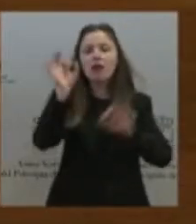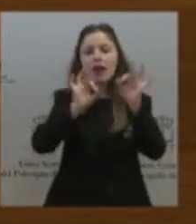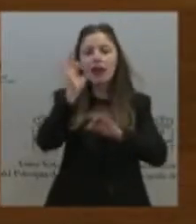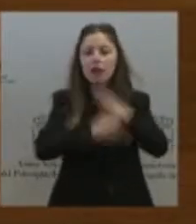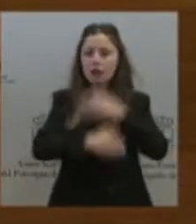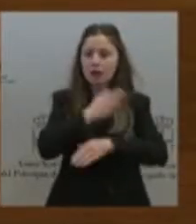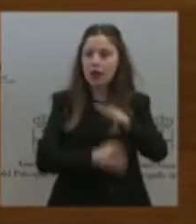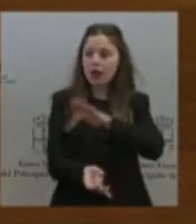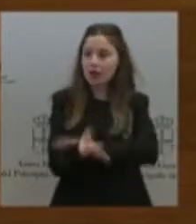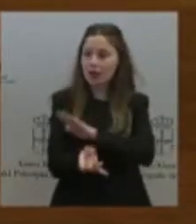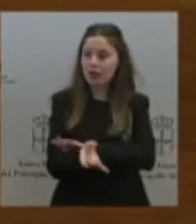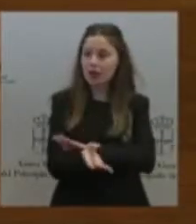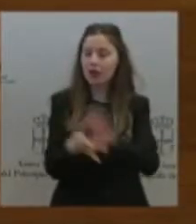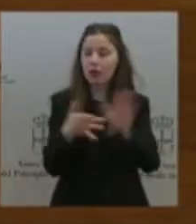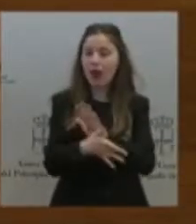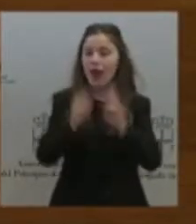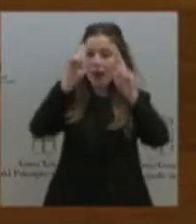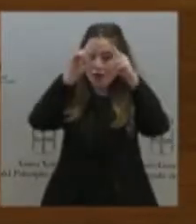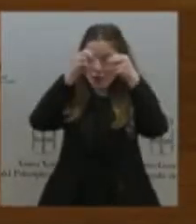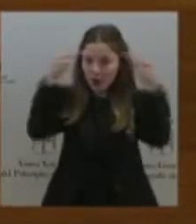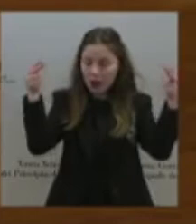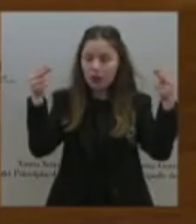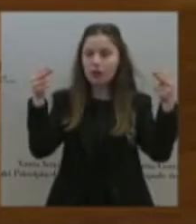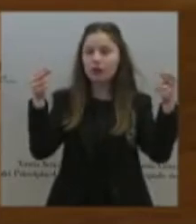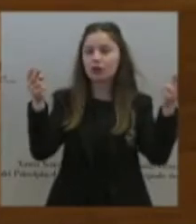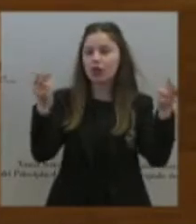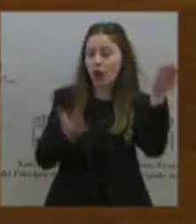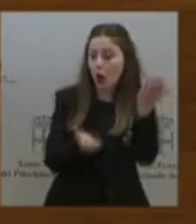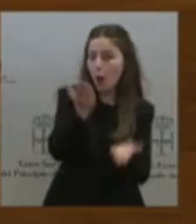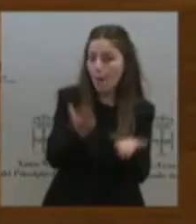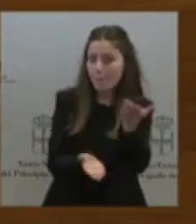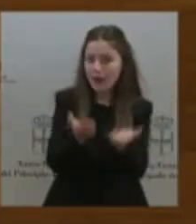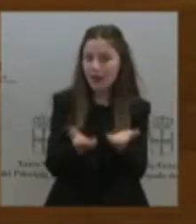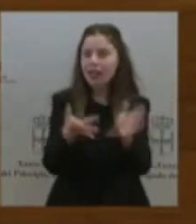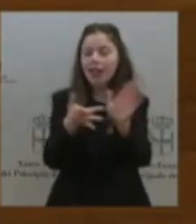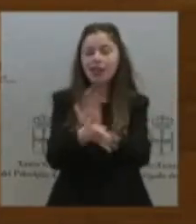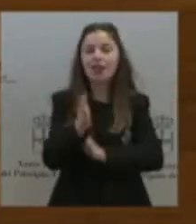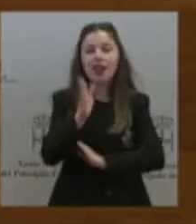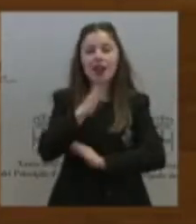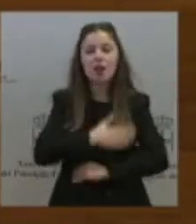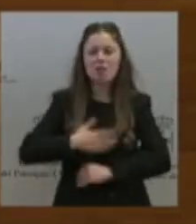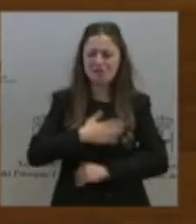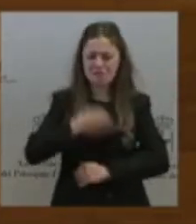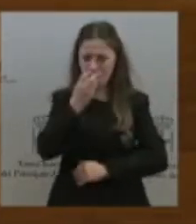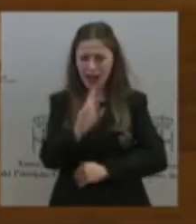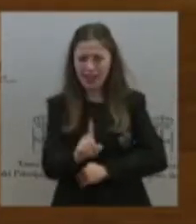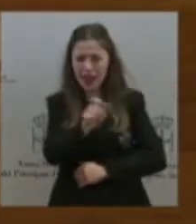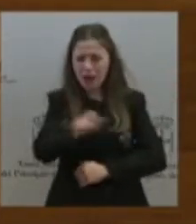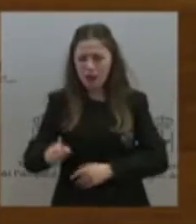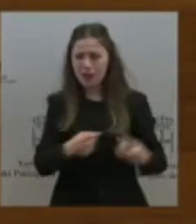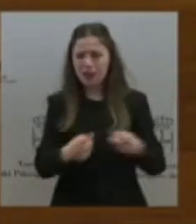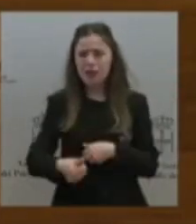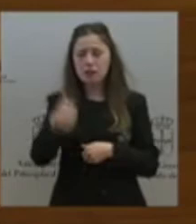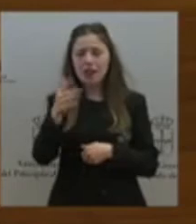y agravios comparativos y causa un grave daño y malestar a las personas que más lo necesiten y a las dos familias, que tienen que